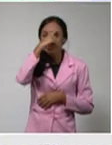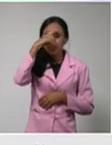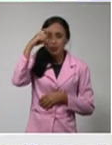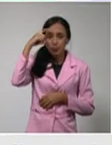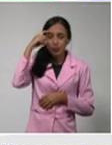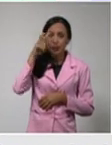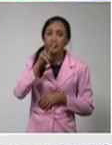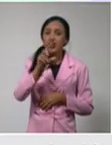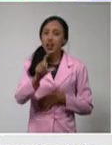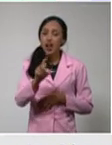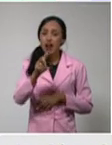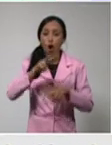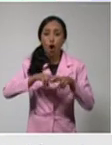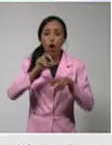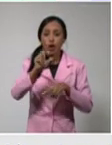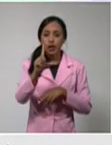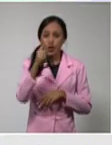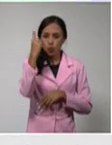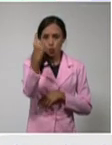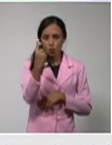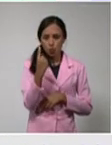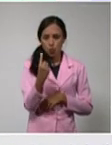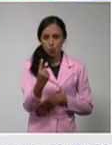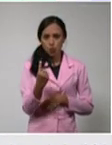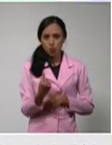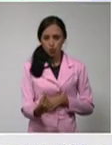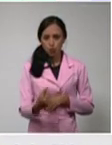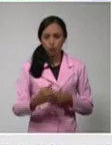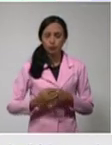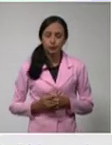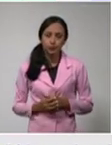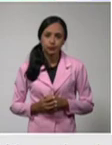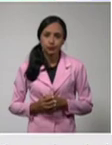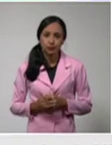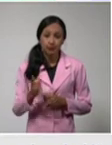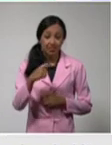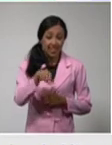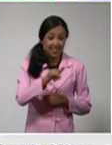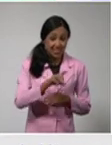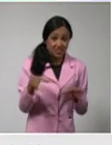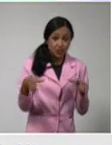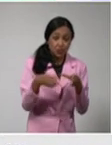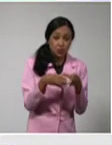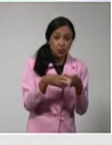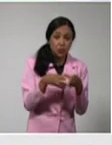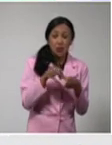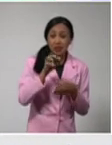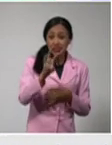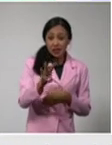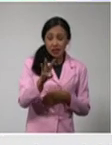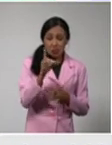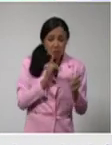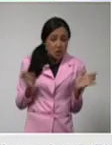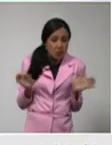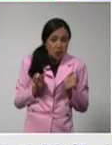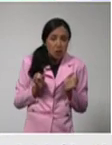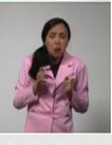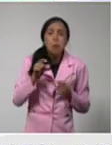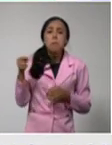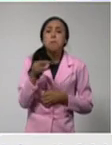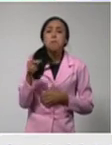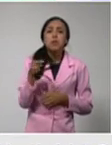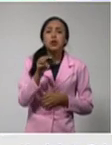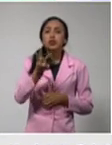una de estas provincias. De esos lactantes, 3 tienen menos de 6 meses. Y todos